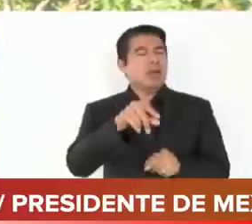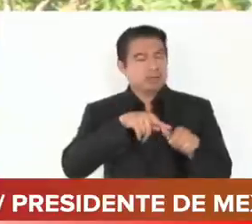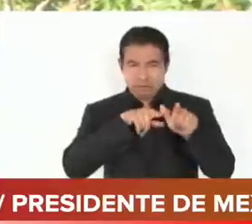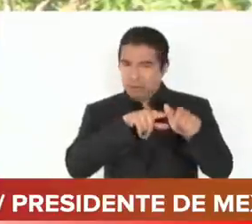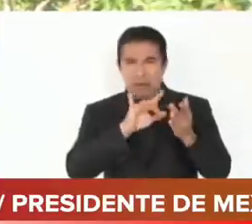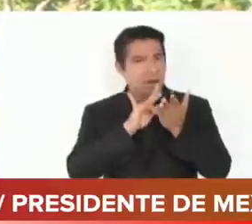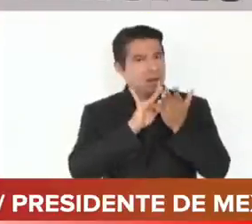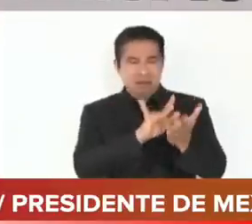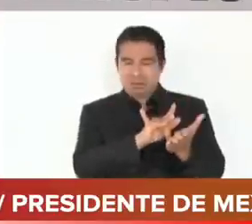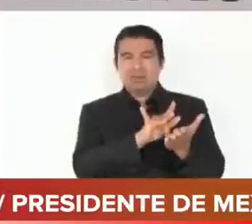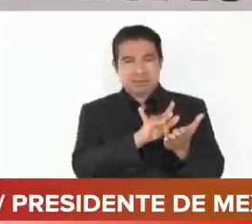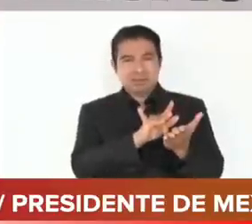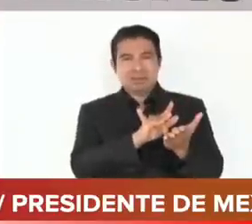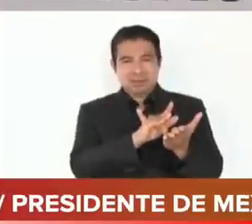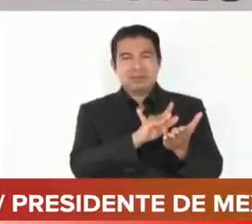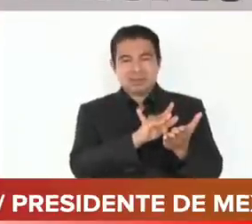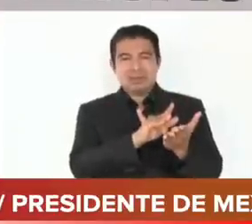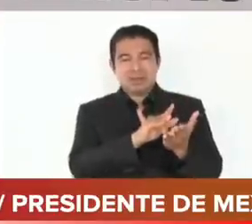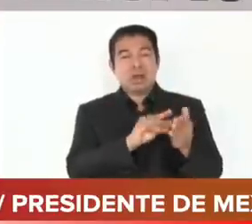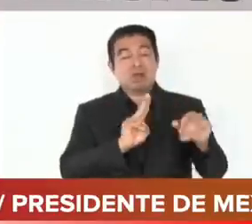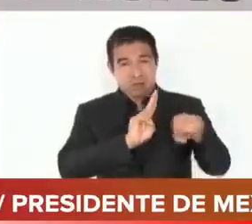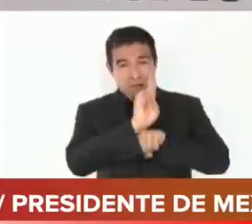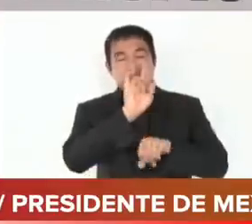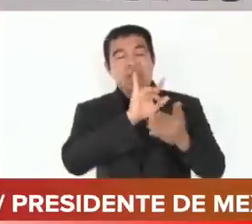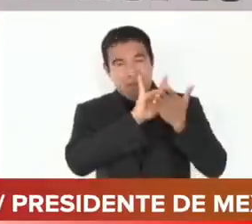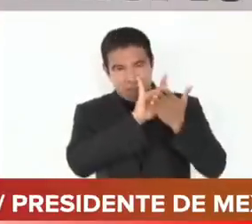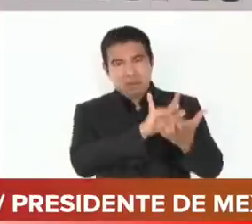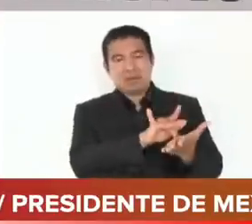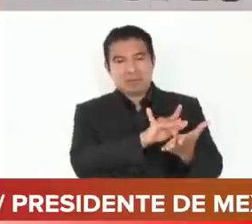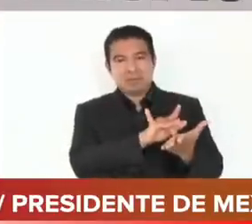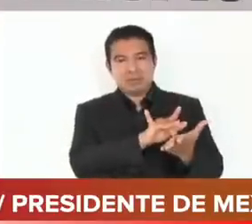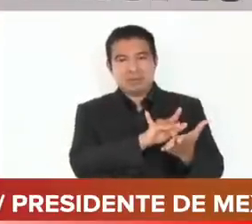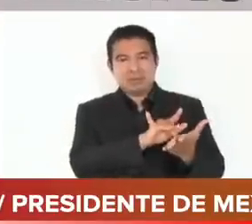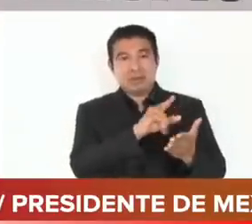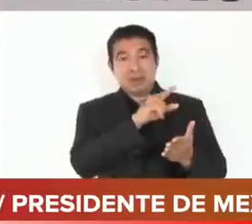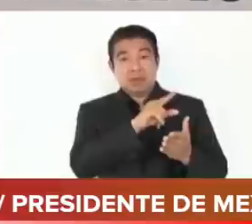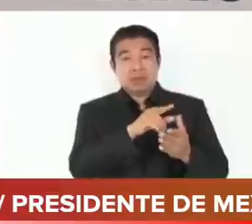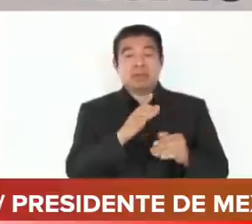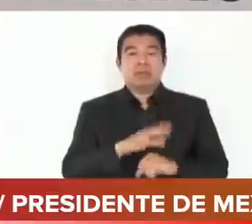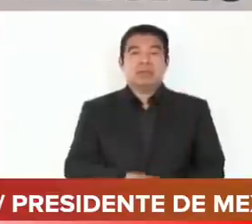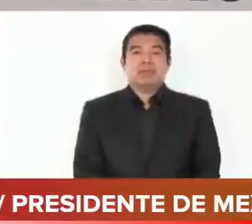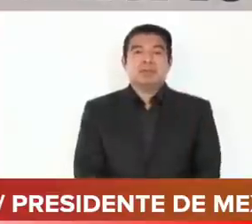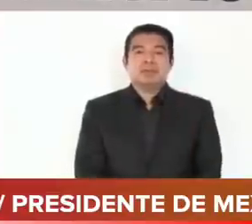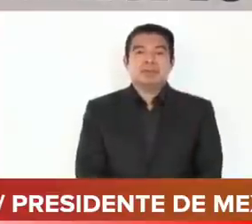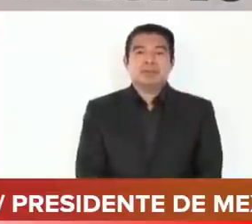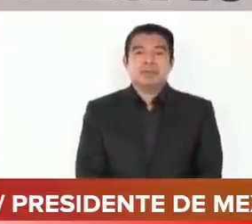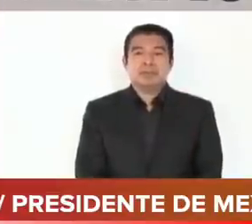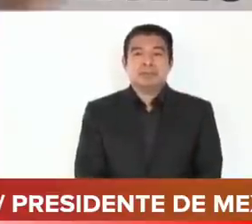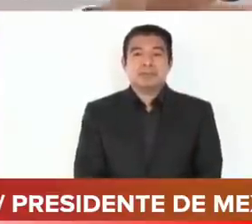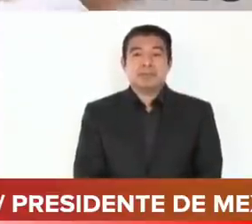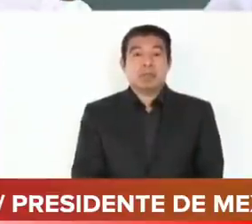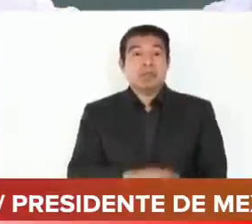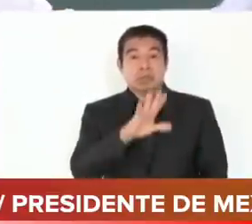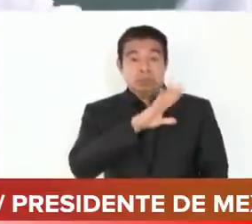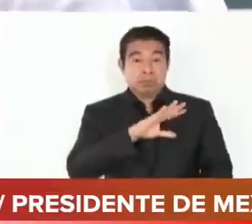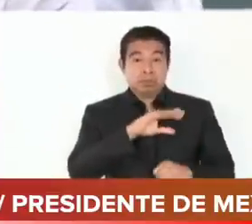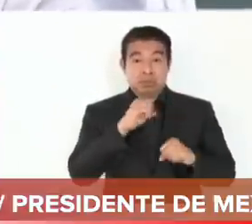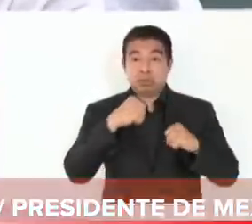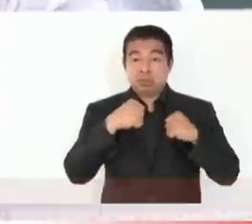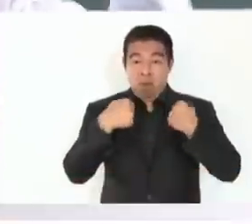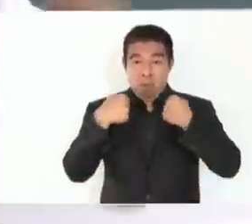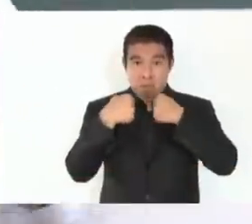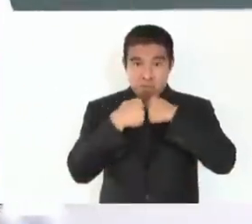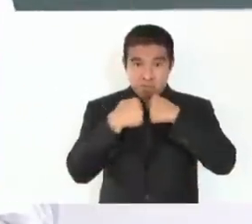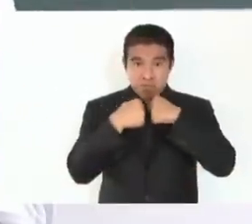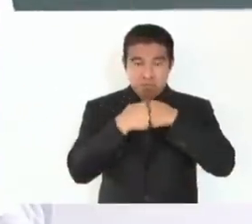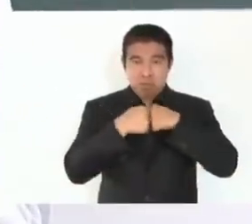seguir apoyando al norte. Les doy un dato. Les En toda la franja fronteriza,